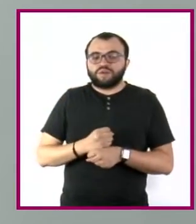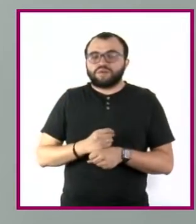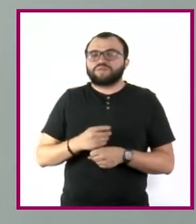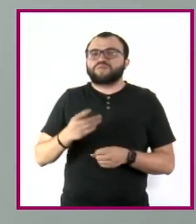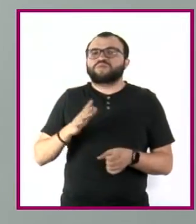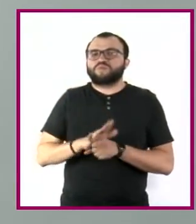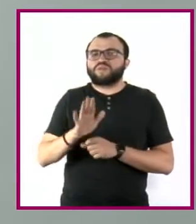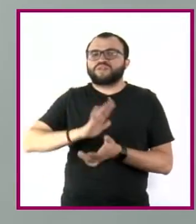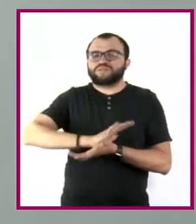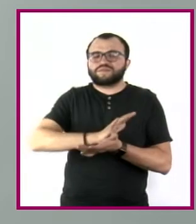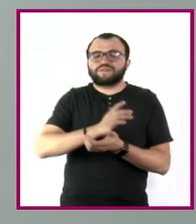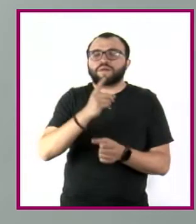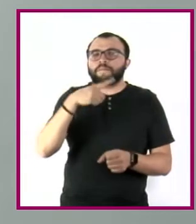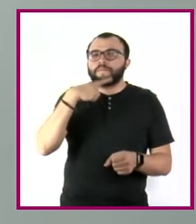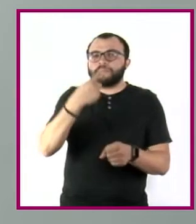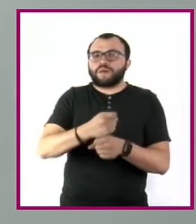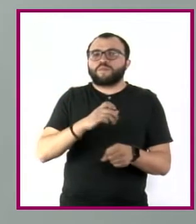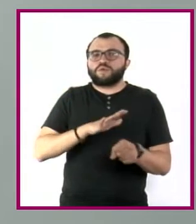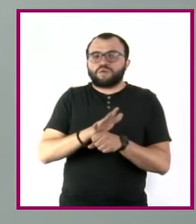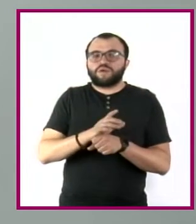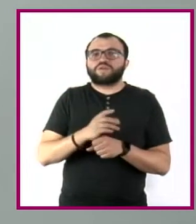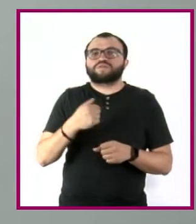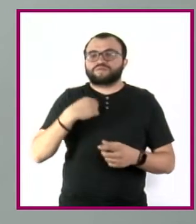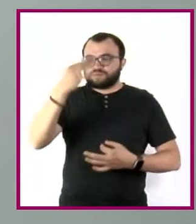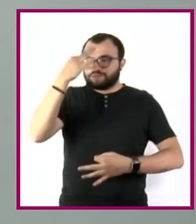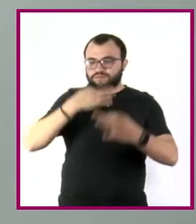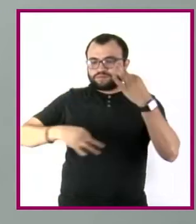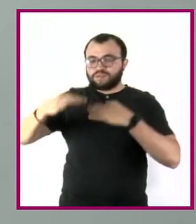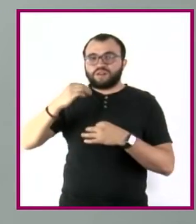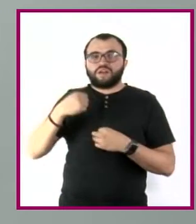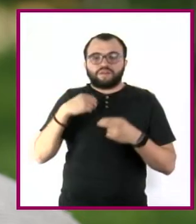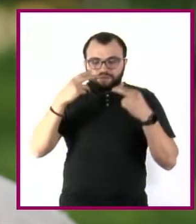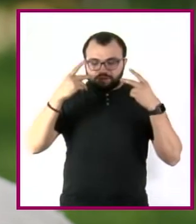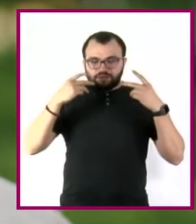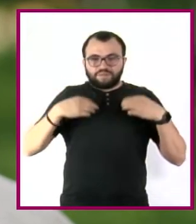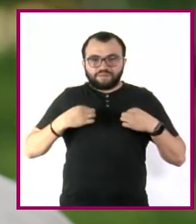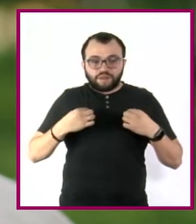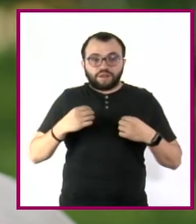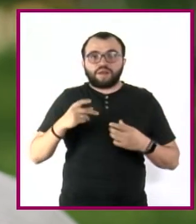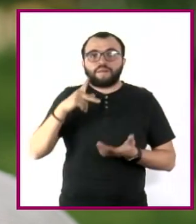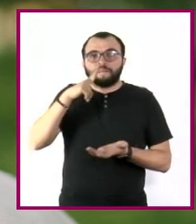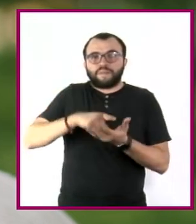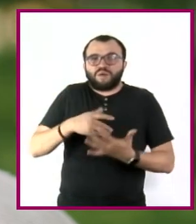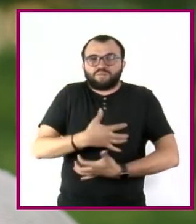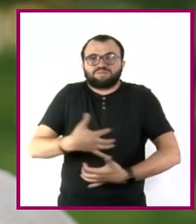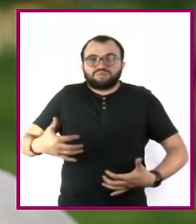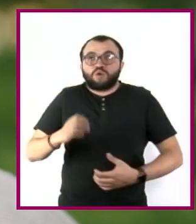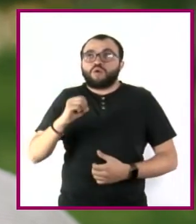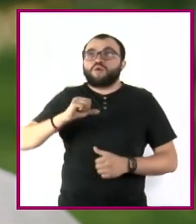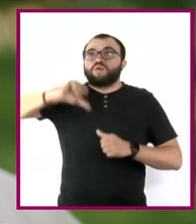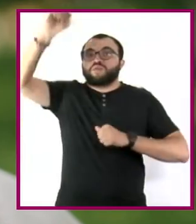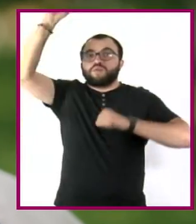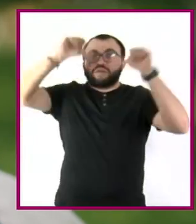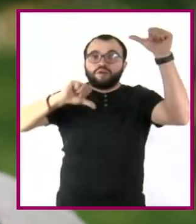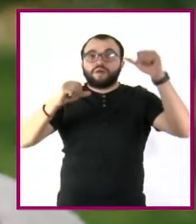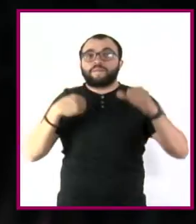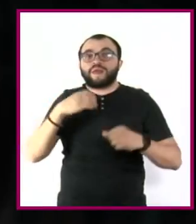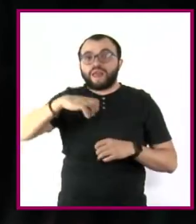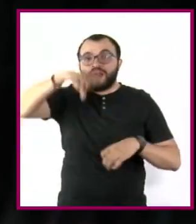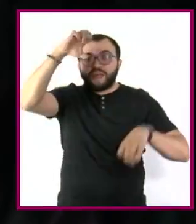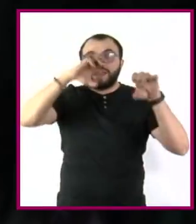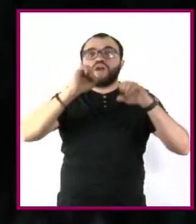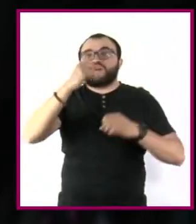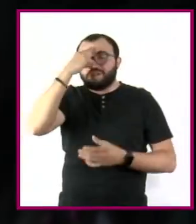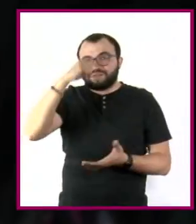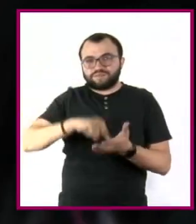discriminación se señalan principalmente forma de vestir o arreglo personal, peso o estatura, edad y creencias religiosas.